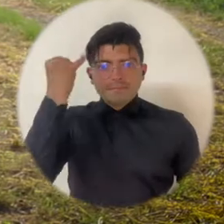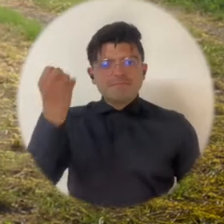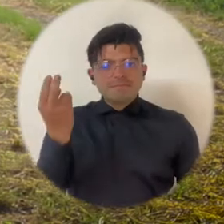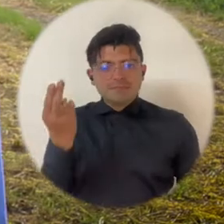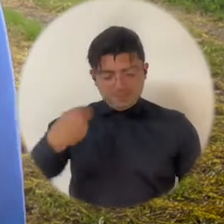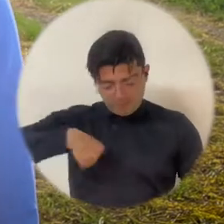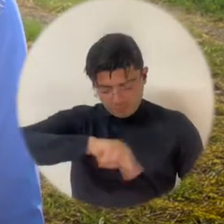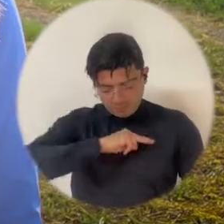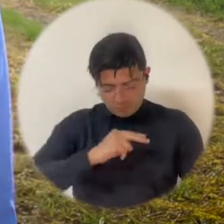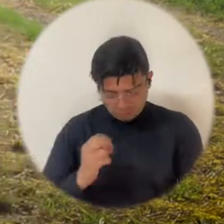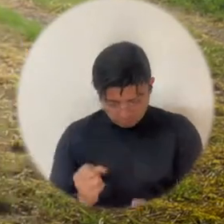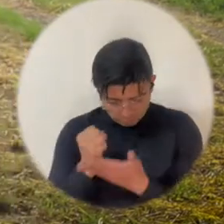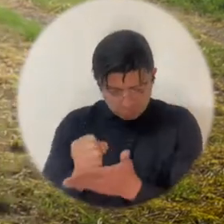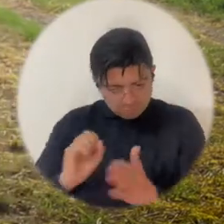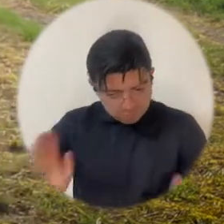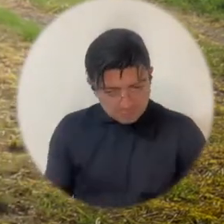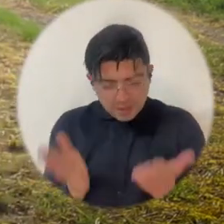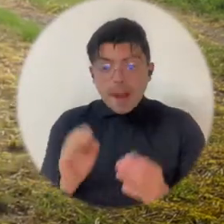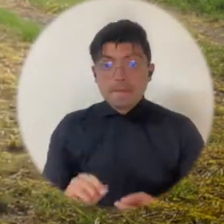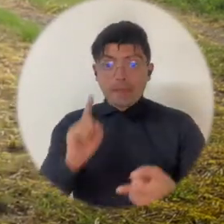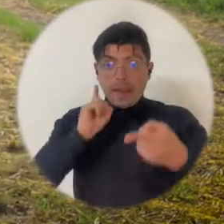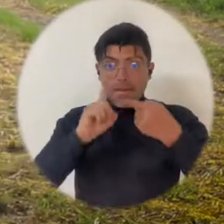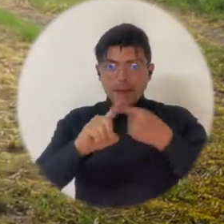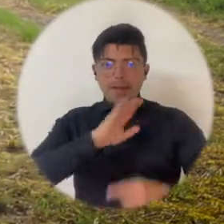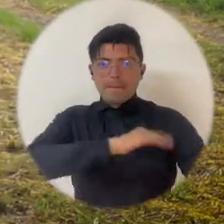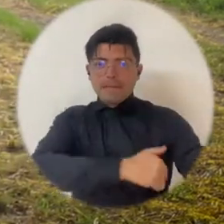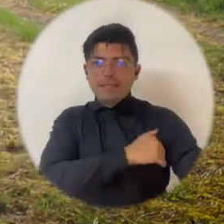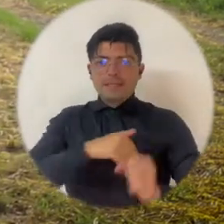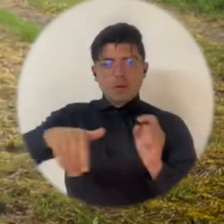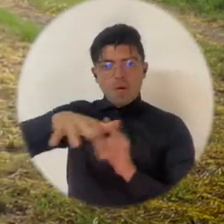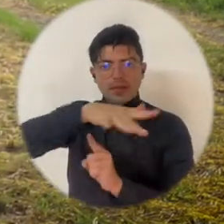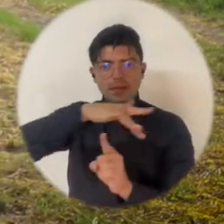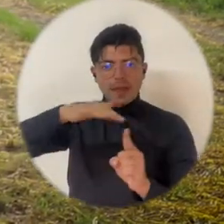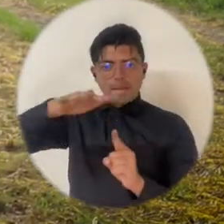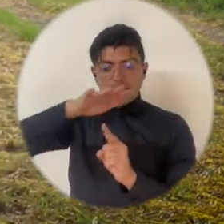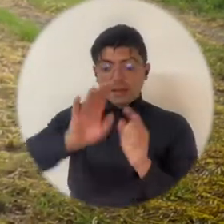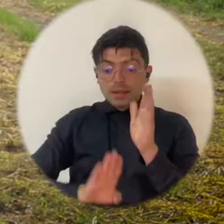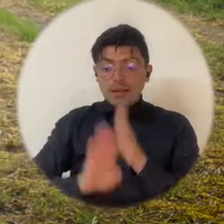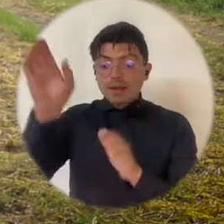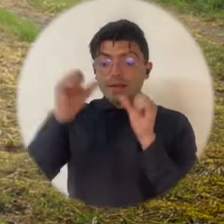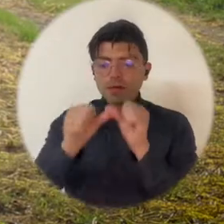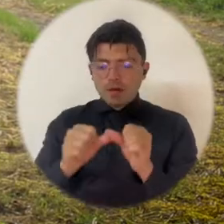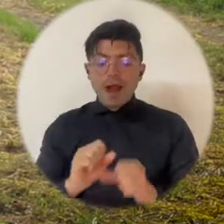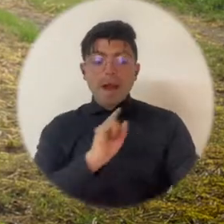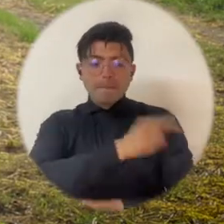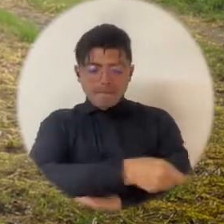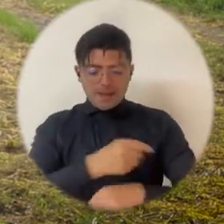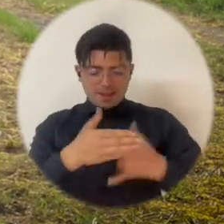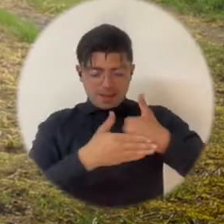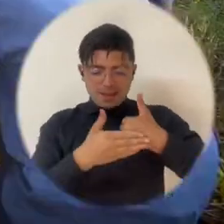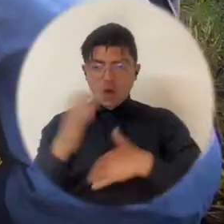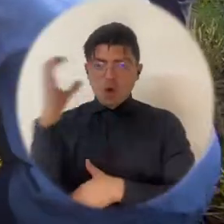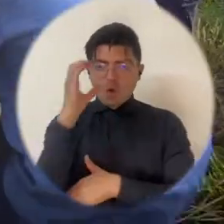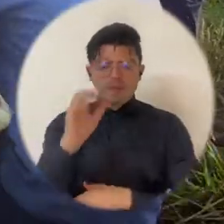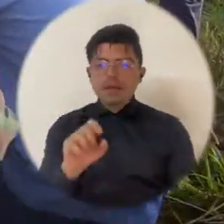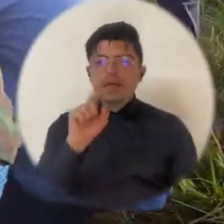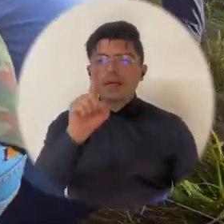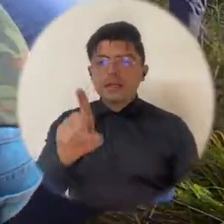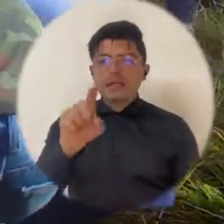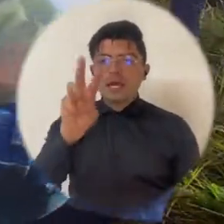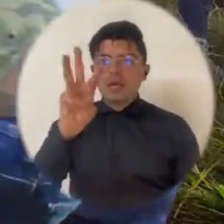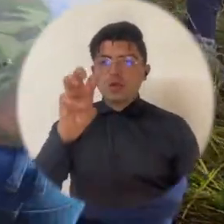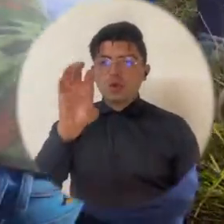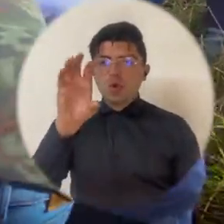La idea es que nosotros queremos hacer nuestro aporte en la meta que el Ministerio de Ambiente y Desarrollo Sostenible ha establecido para nuestro país de